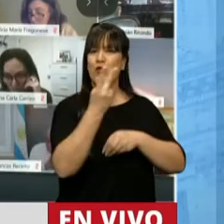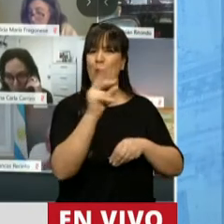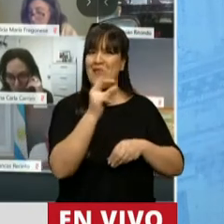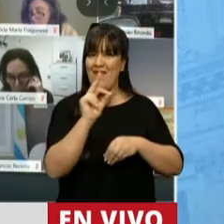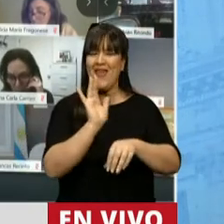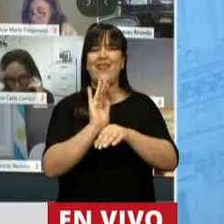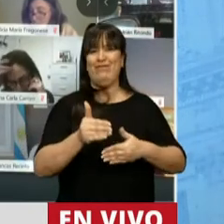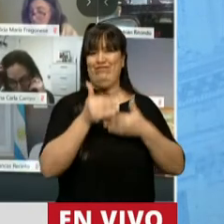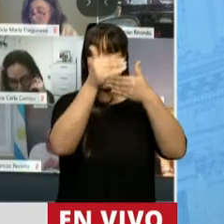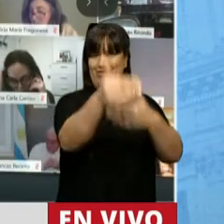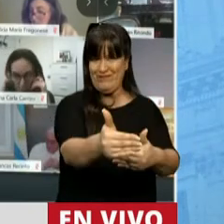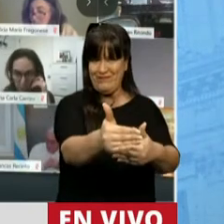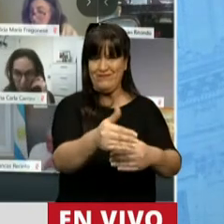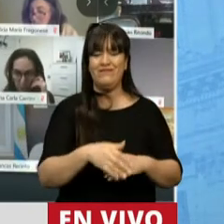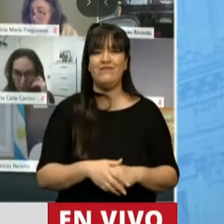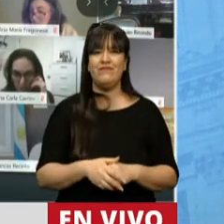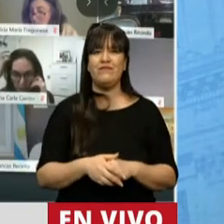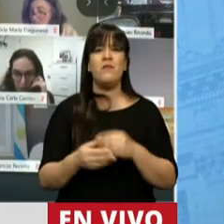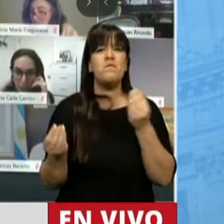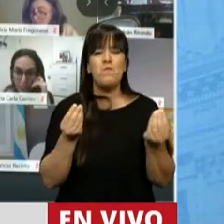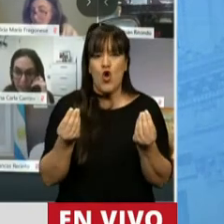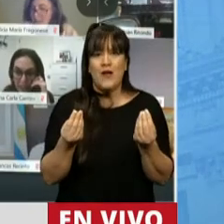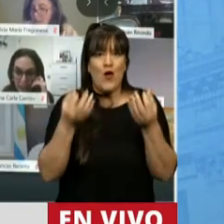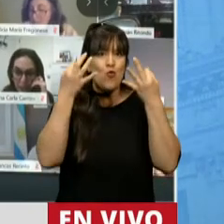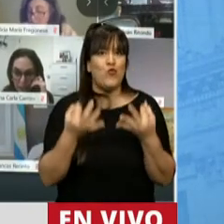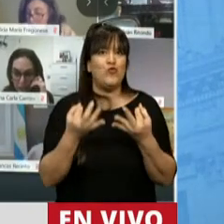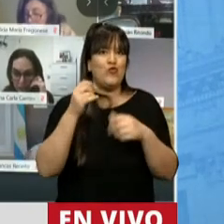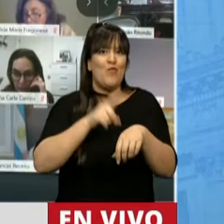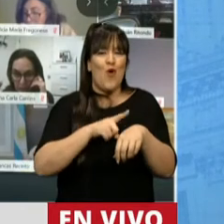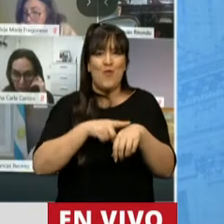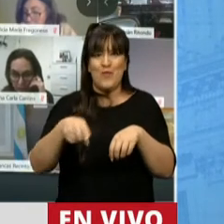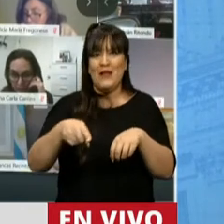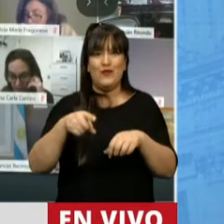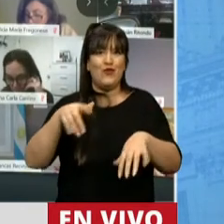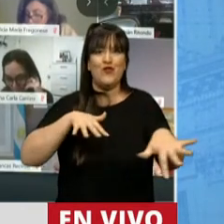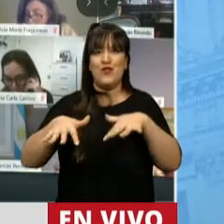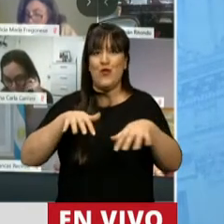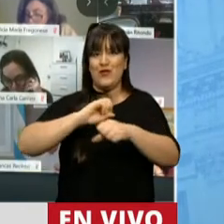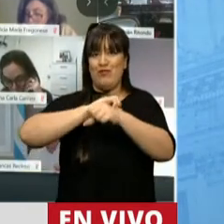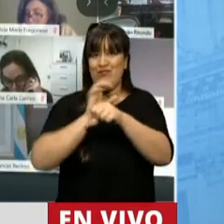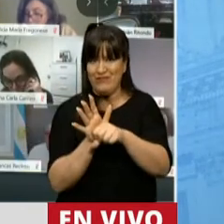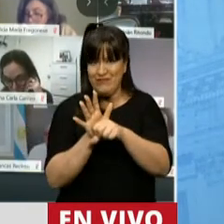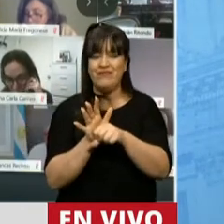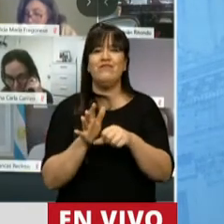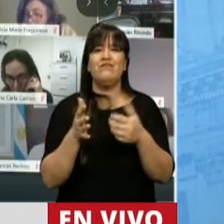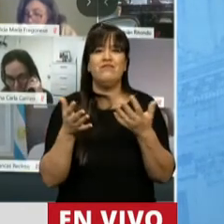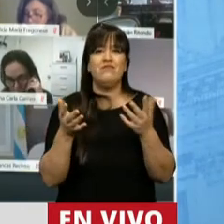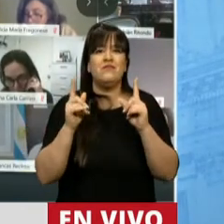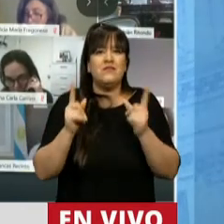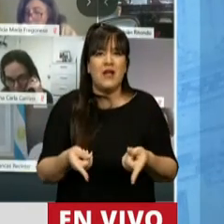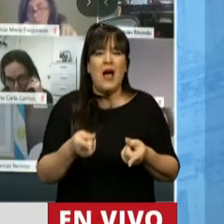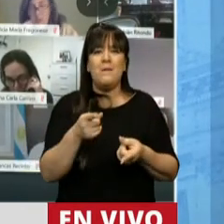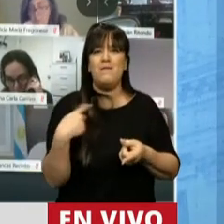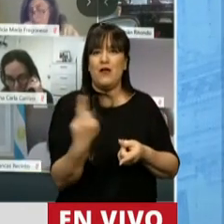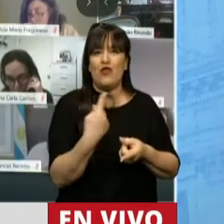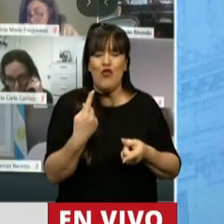en función de la situación preexistente y, por lo tanto, la imposibilidad de